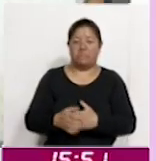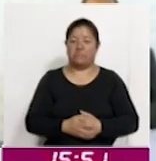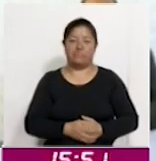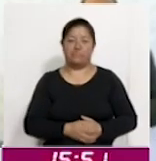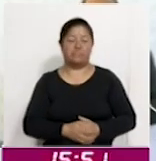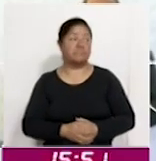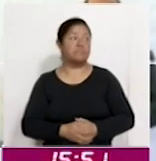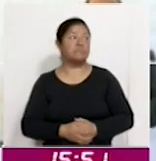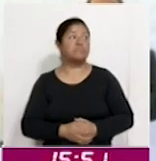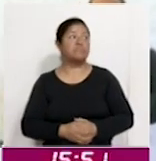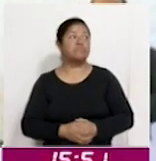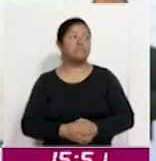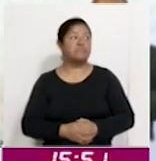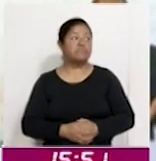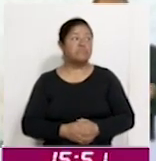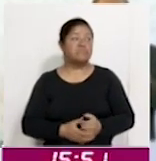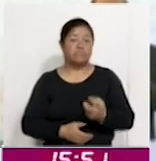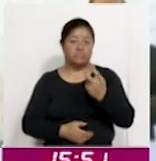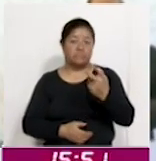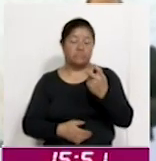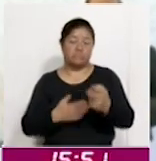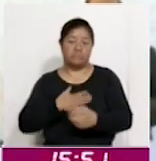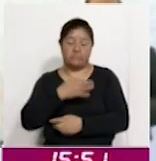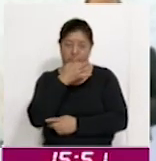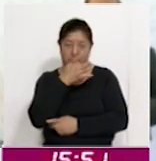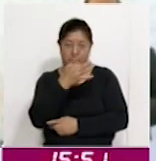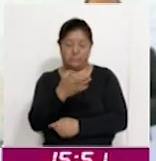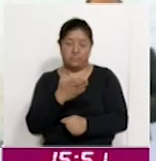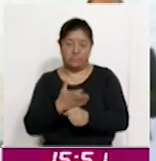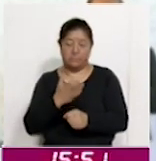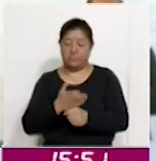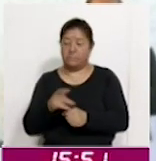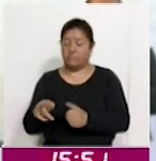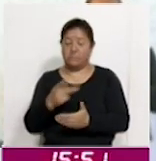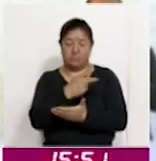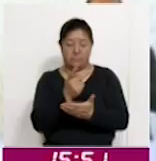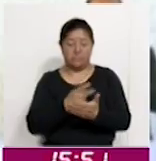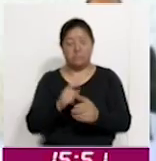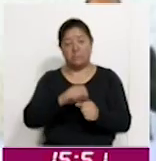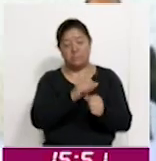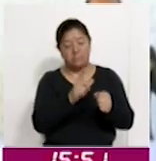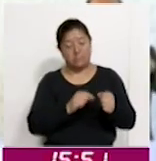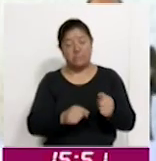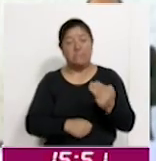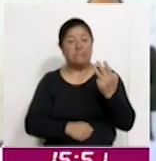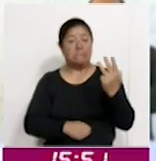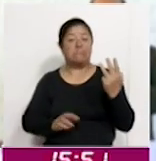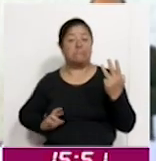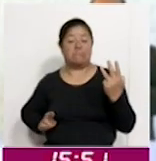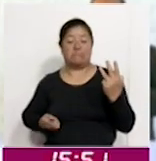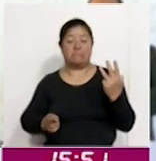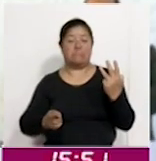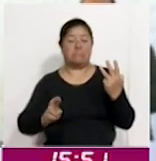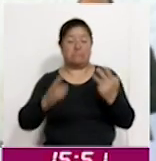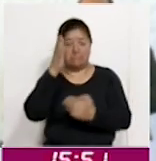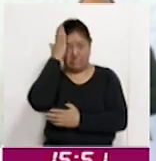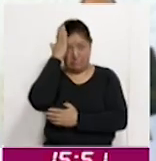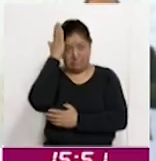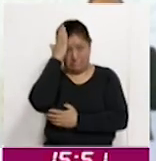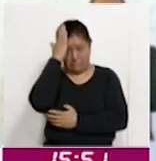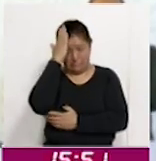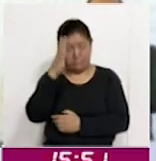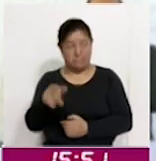Por ello, hemos destinado en este Plan Nacional tres ríos como eje central